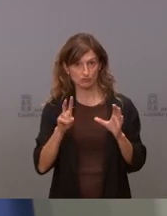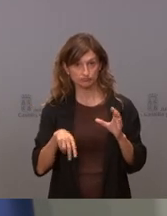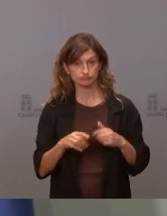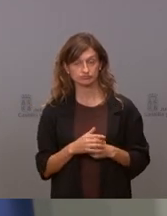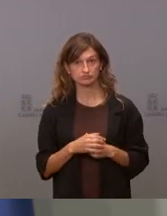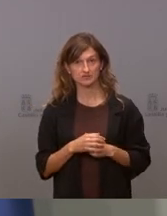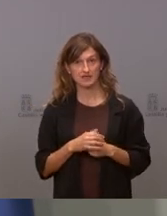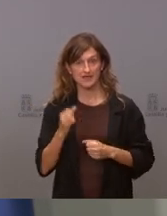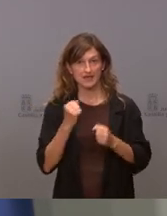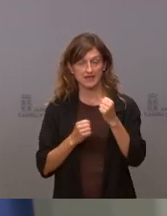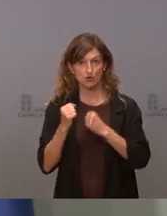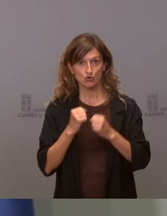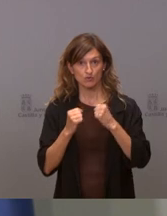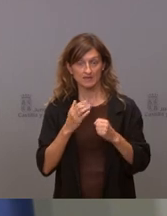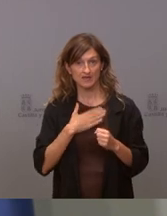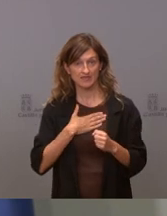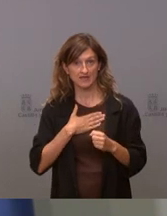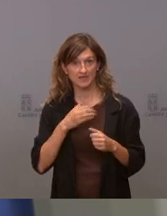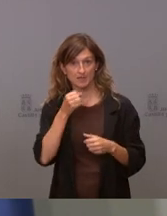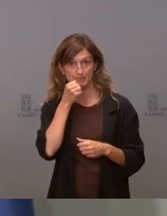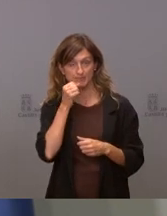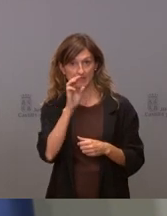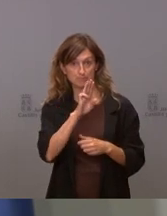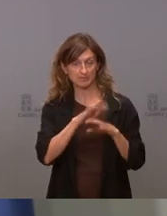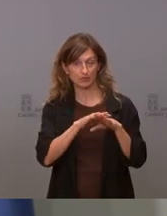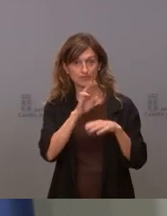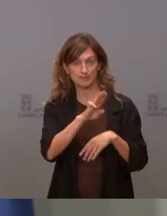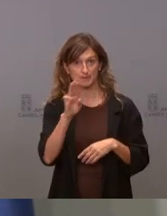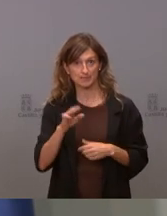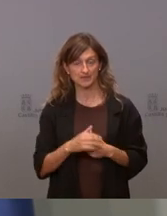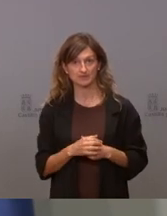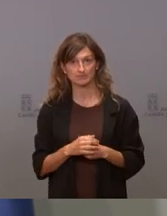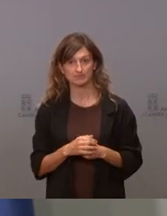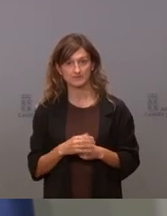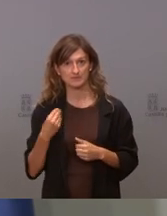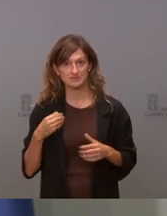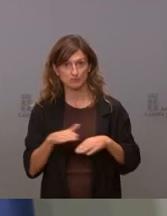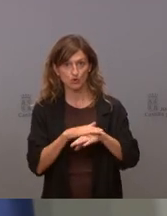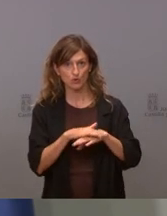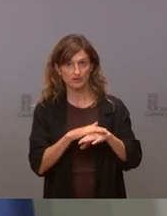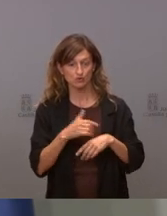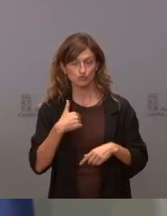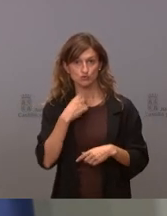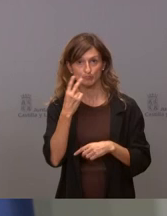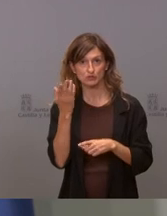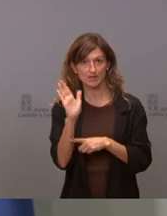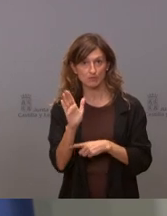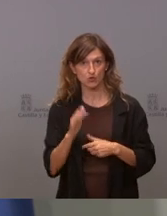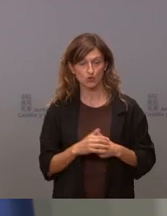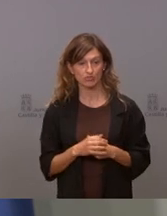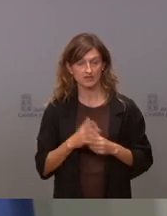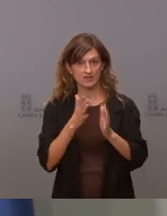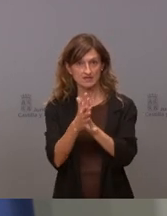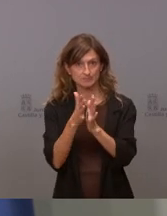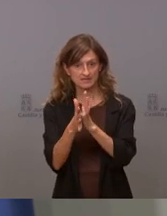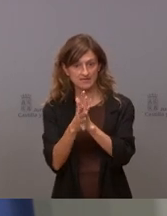consejera de Economía en ser partido popular somos los dos miembros del mismo gobierno yo soy el portavoz que es el que tiene que explicar las